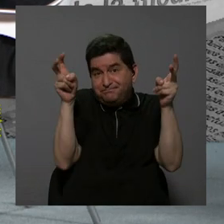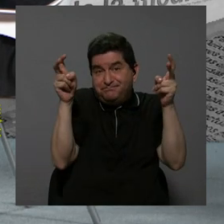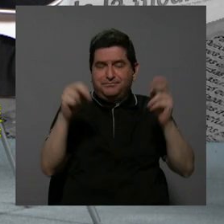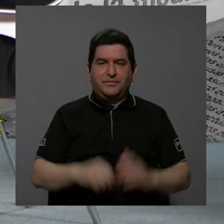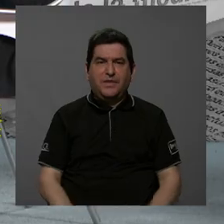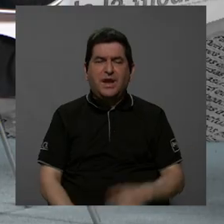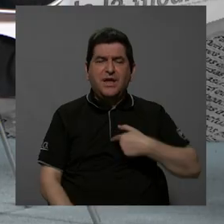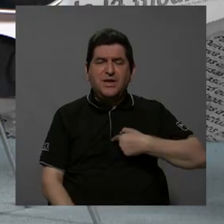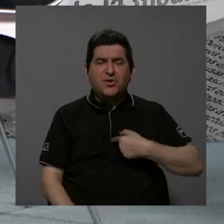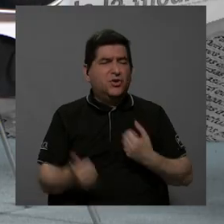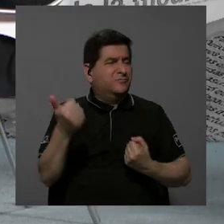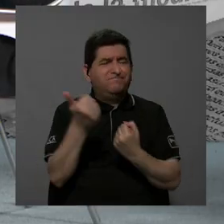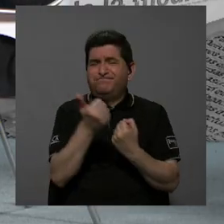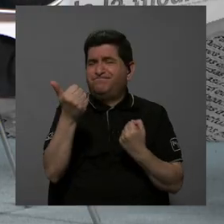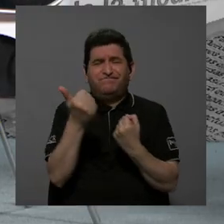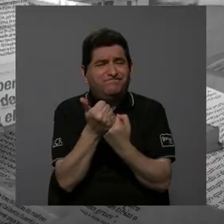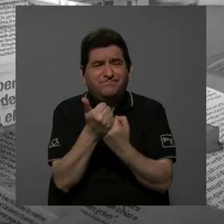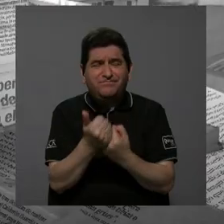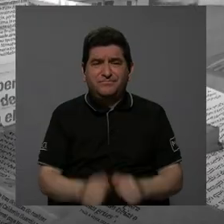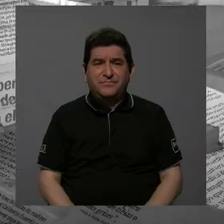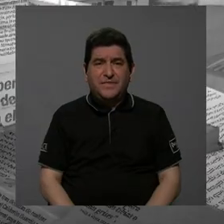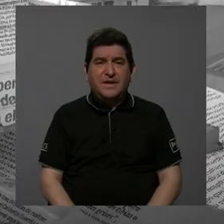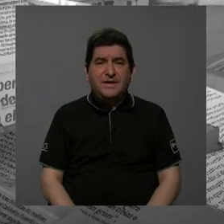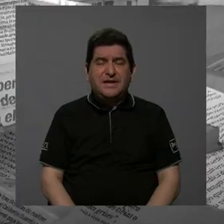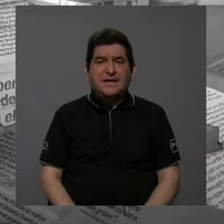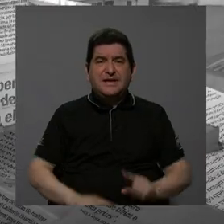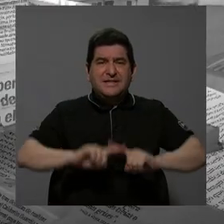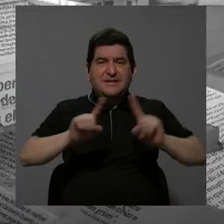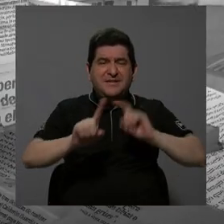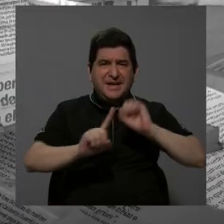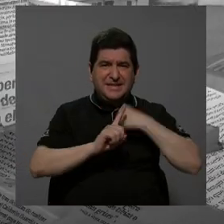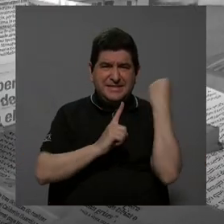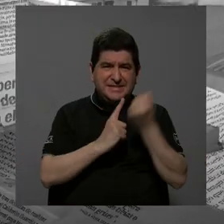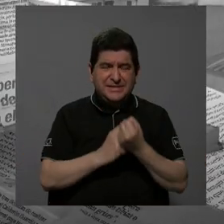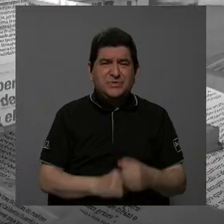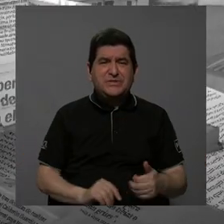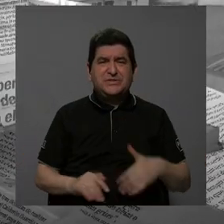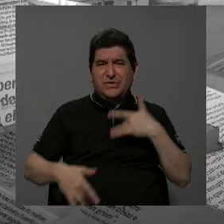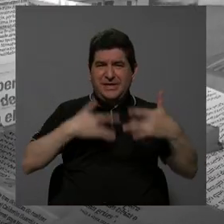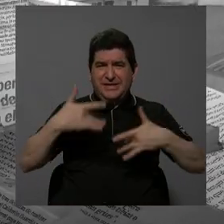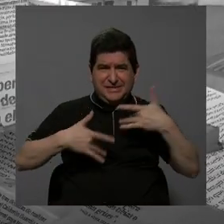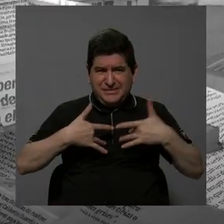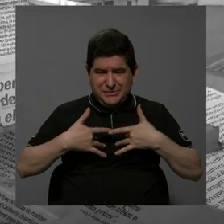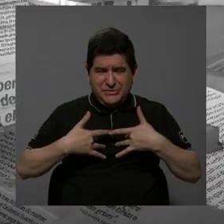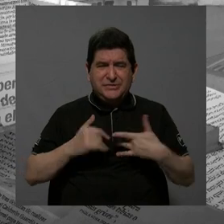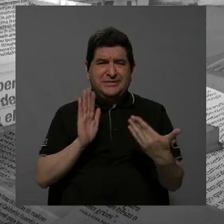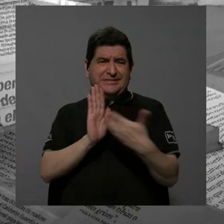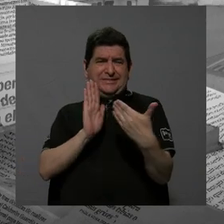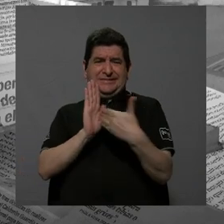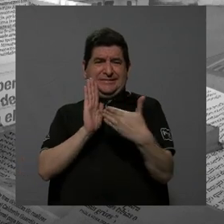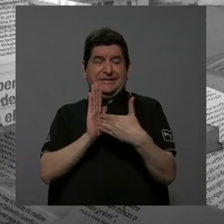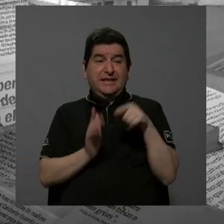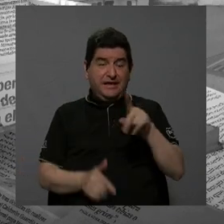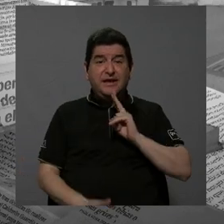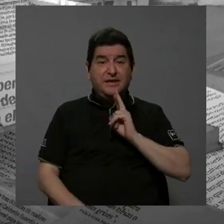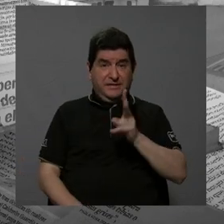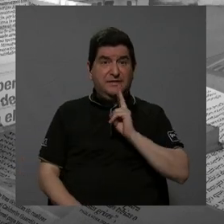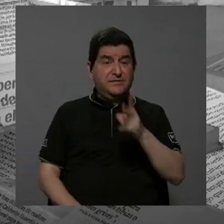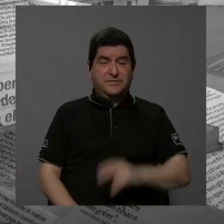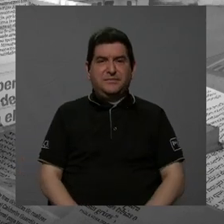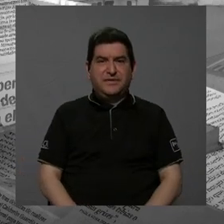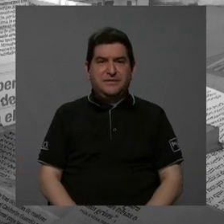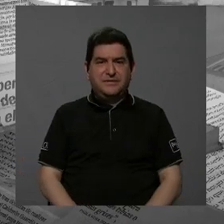y empiezo a perder apoyos y afectos. Y eso, en realidad, no